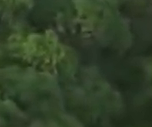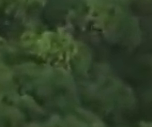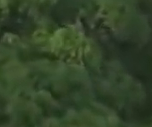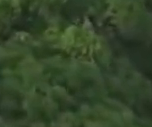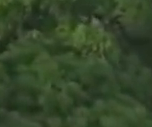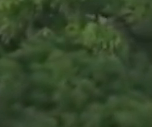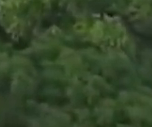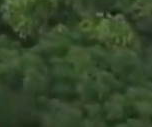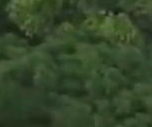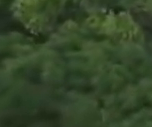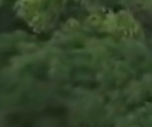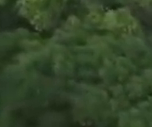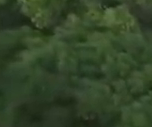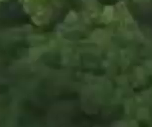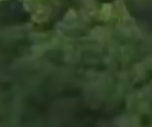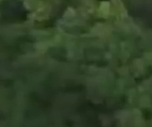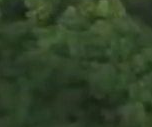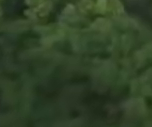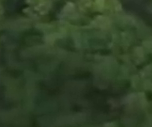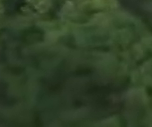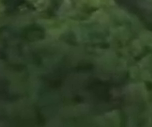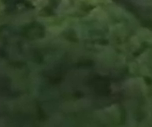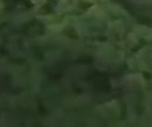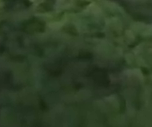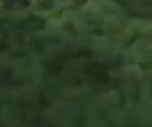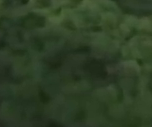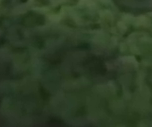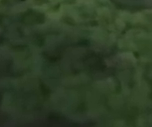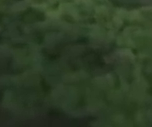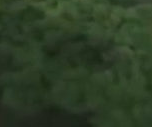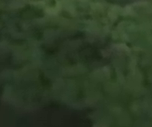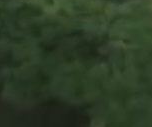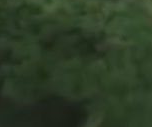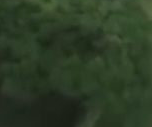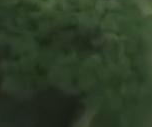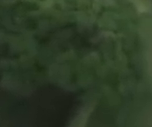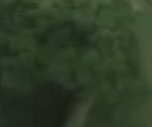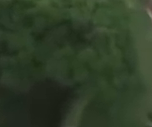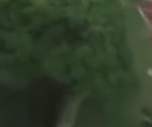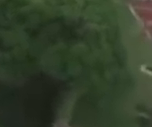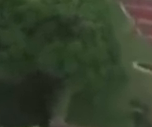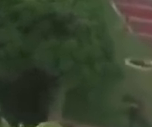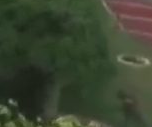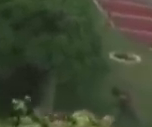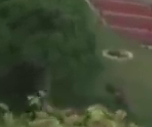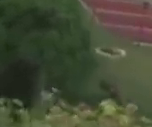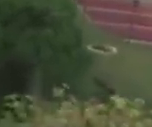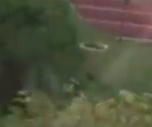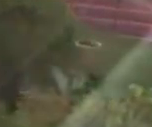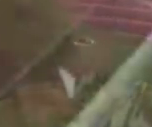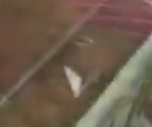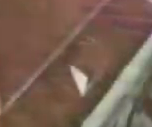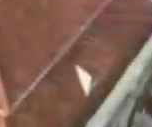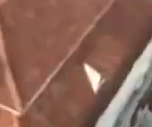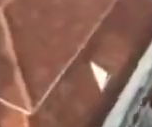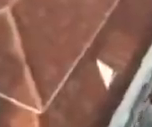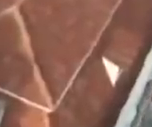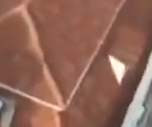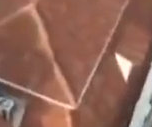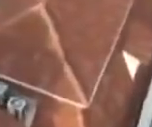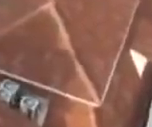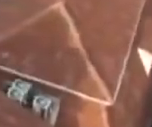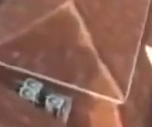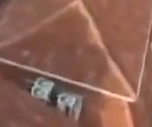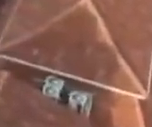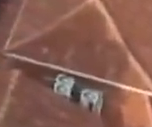entregando el Premio Nacional de Historia 2020 y liderando la clausura del Foro Internacional Carabobo Siglo XXI,